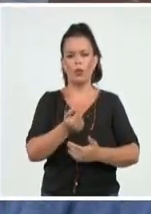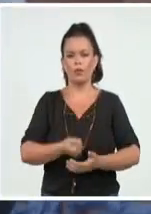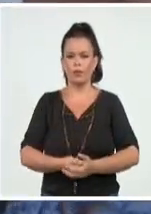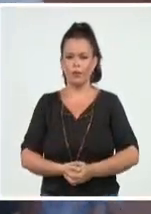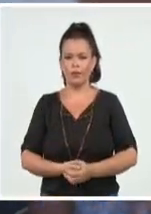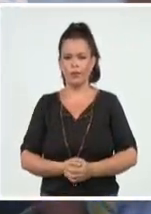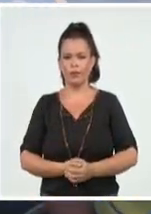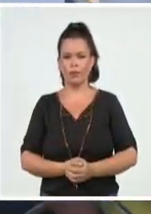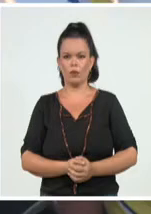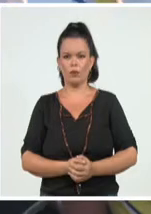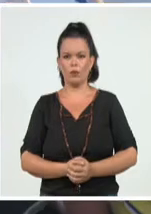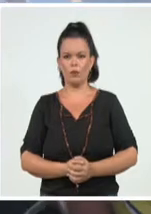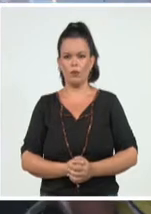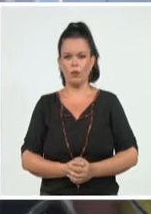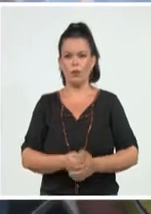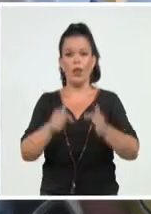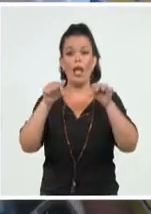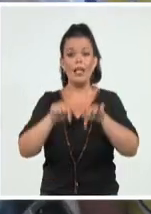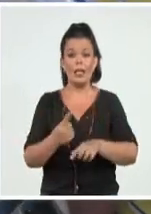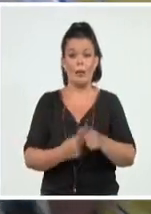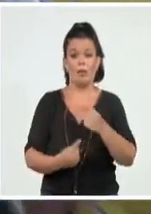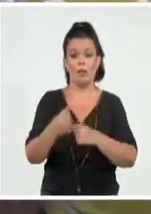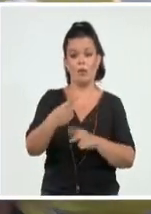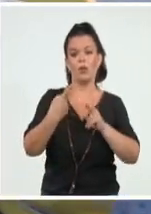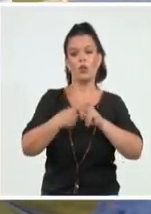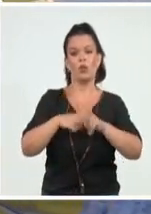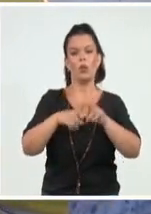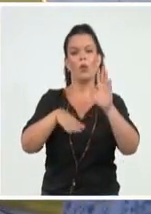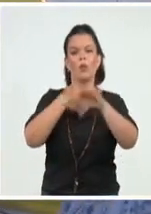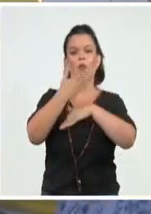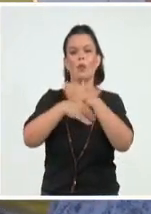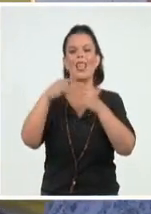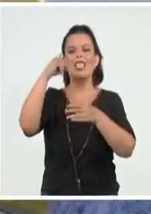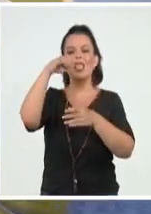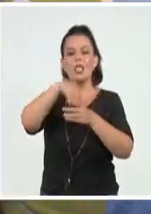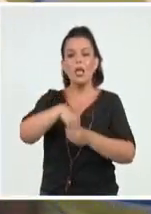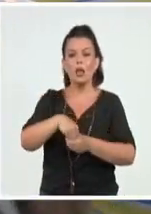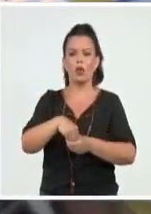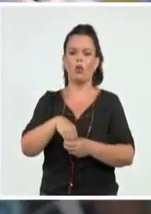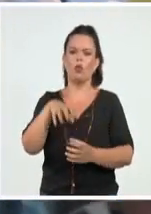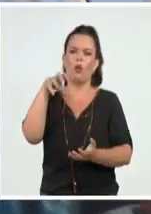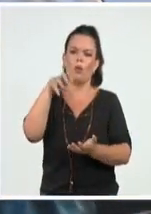hay que ver el problema interno de los mercados. Interno de los mercados.